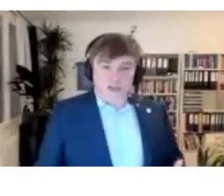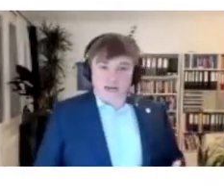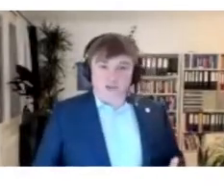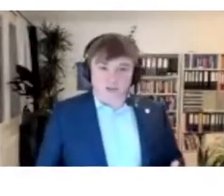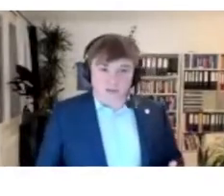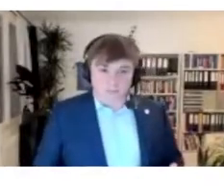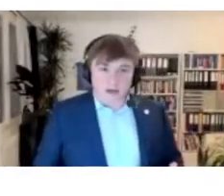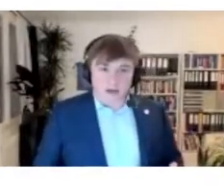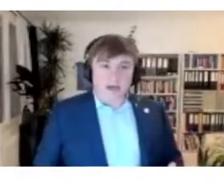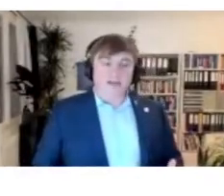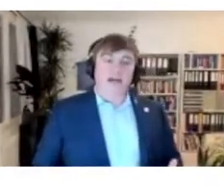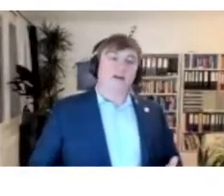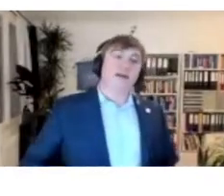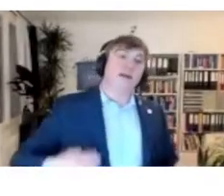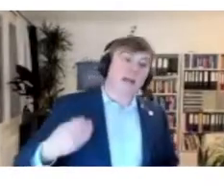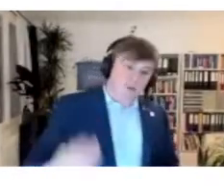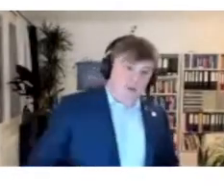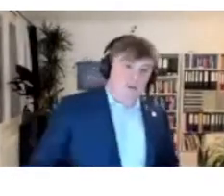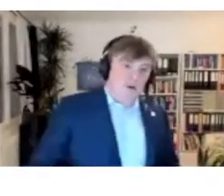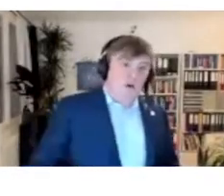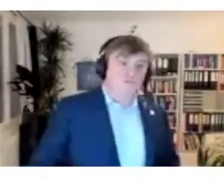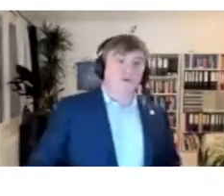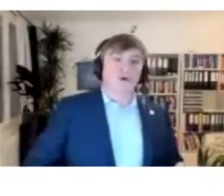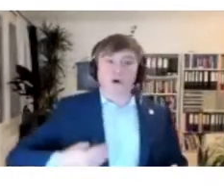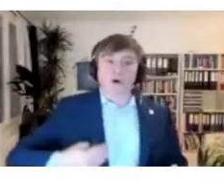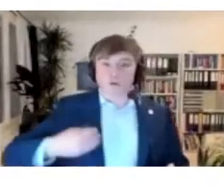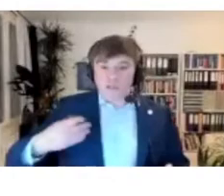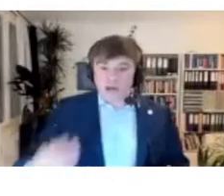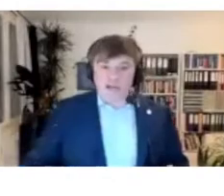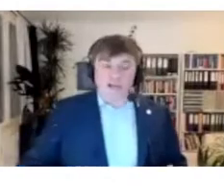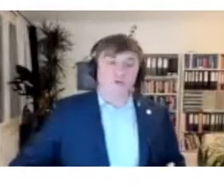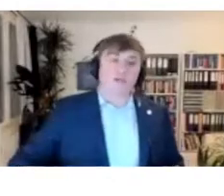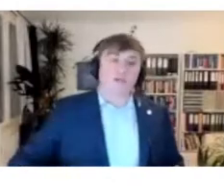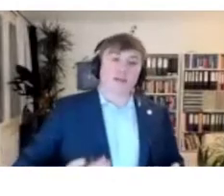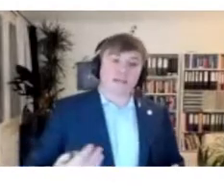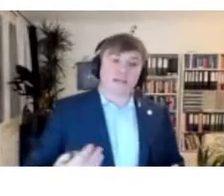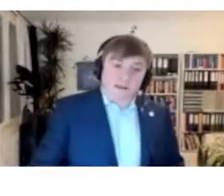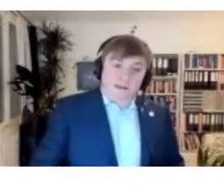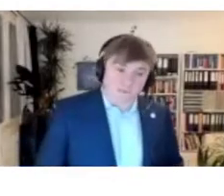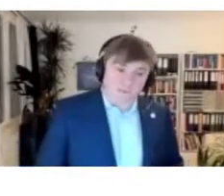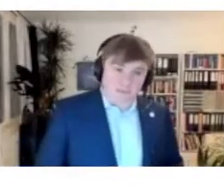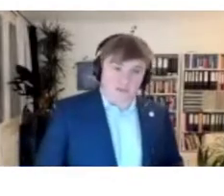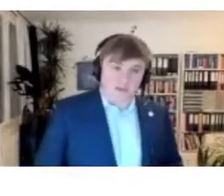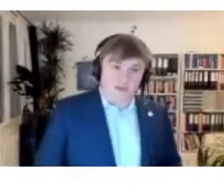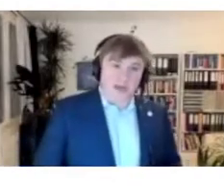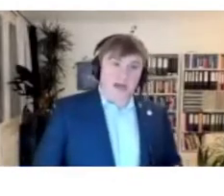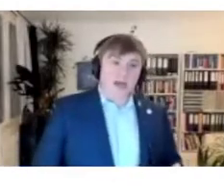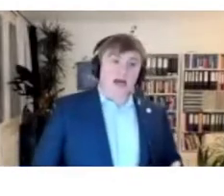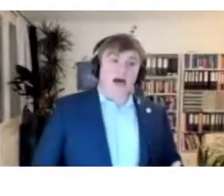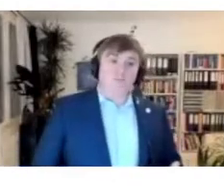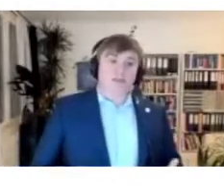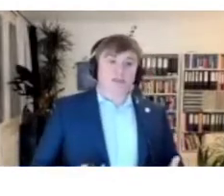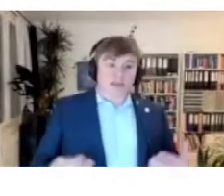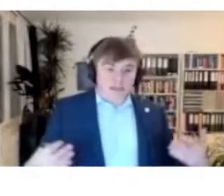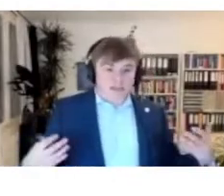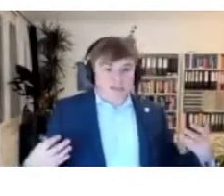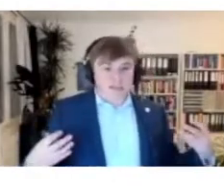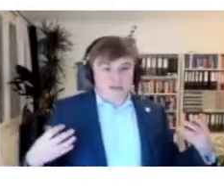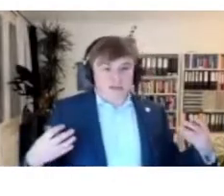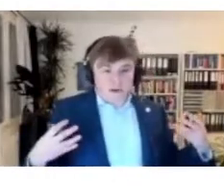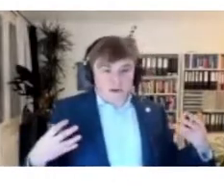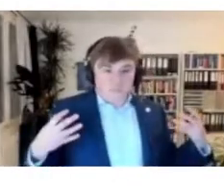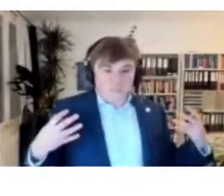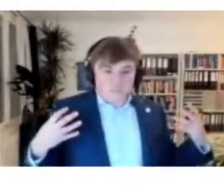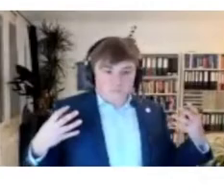que está compartiendo a ellos. Están incapaces de ir online y hacer su investigación. Entonces, eso